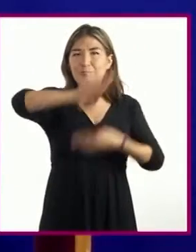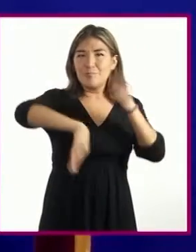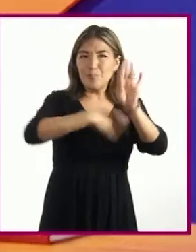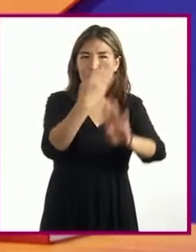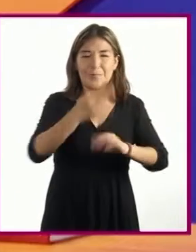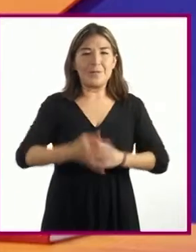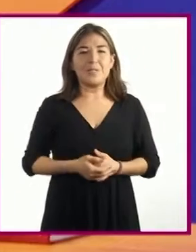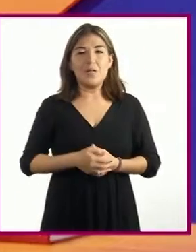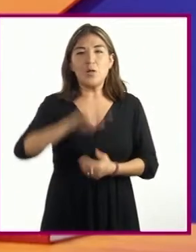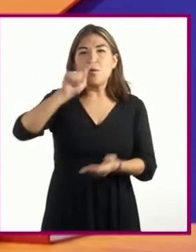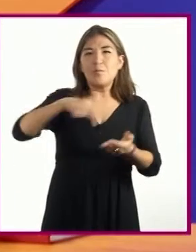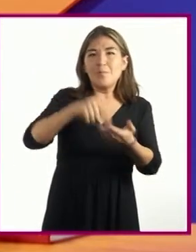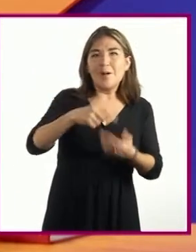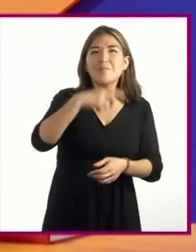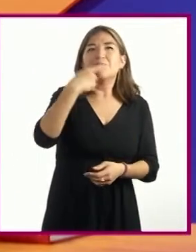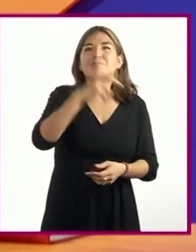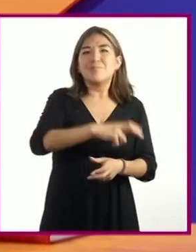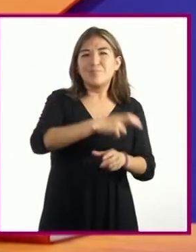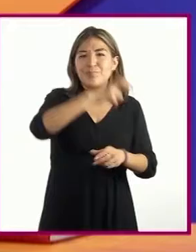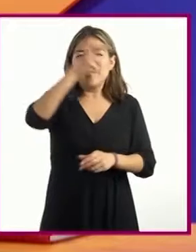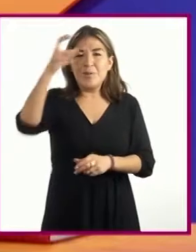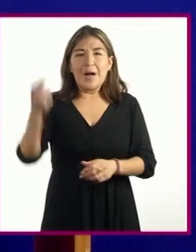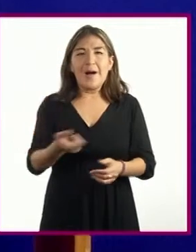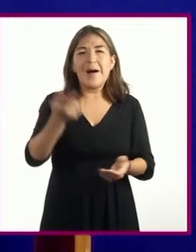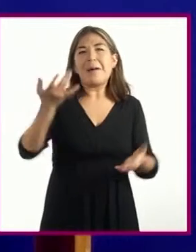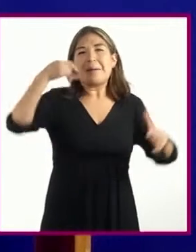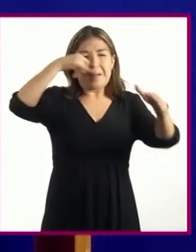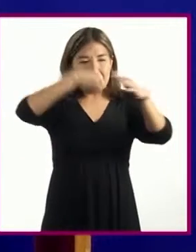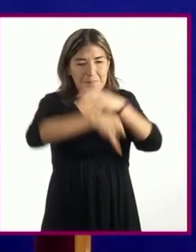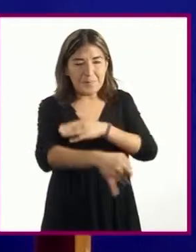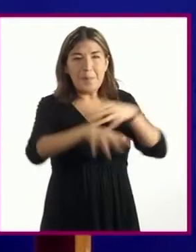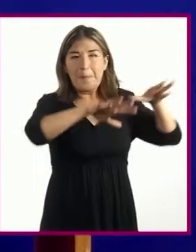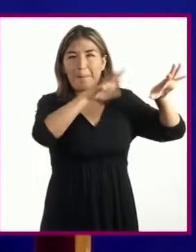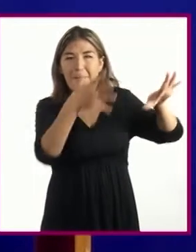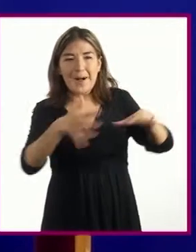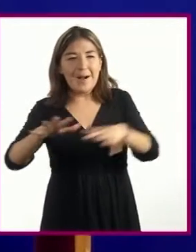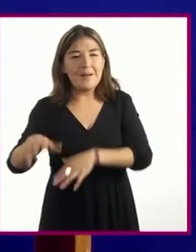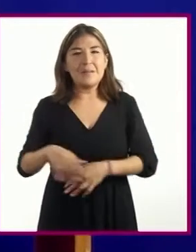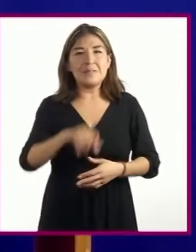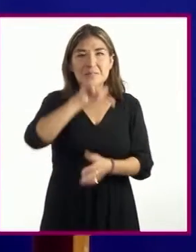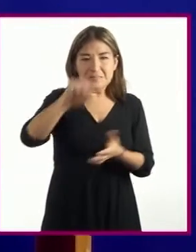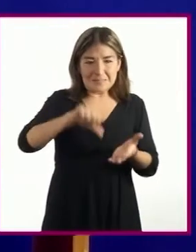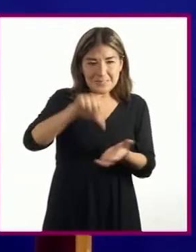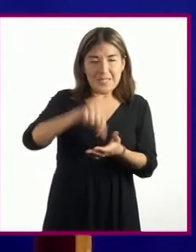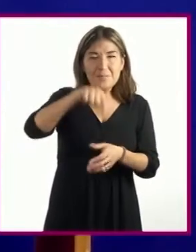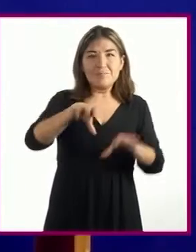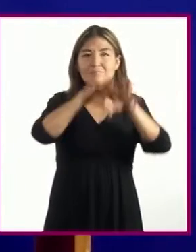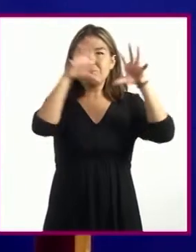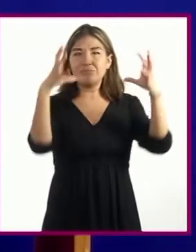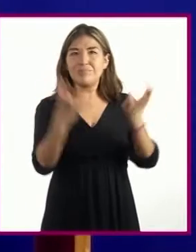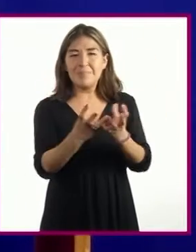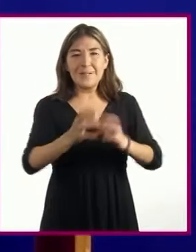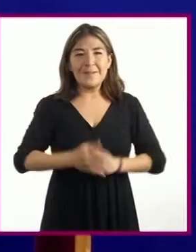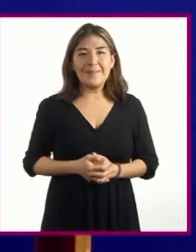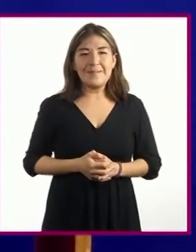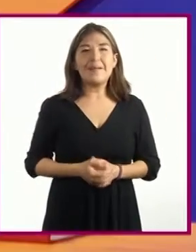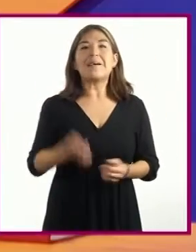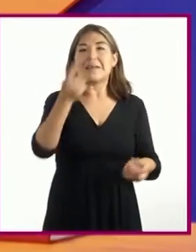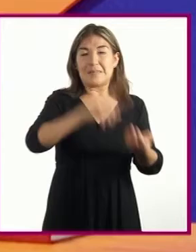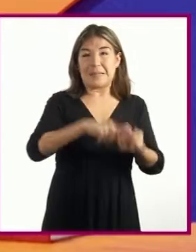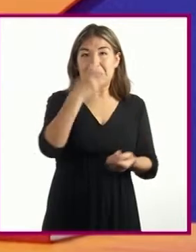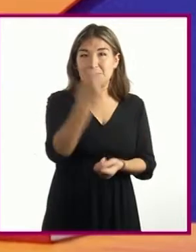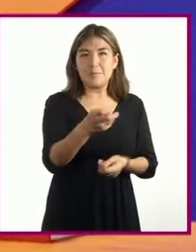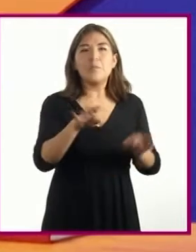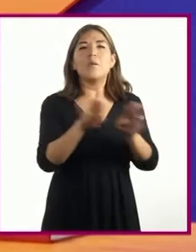En el espacio exterior. En las profundidades del mar. En el centro de la tierra. Y que por la ficción sucede